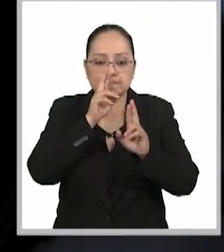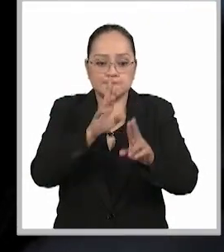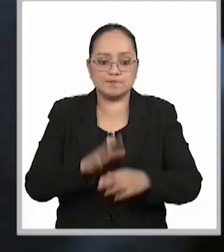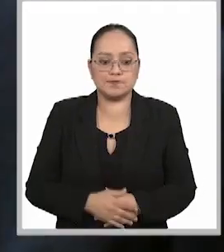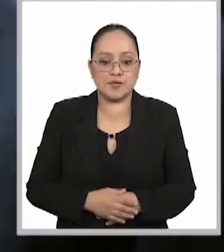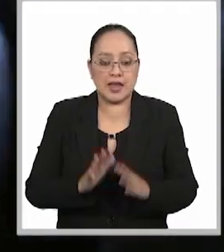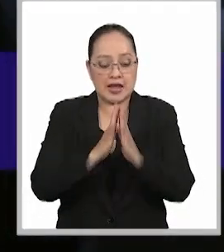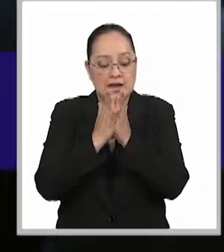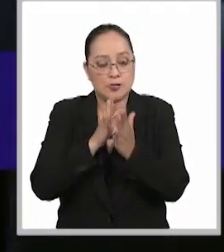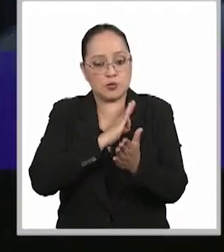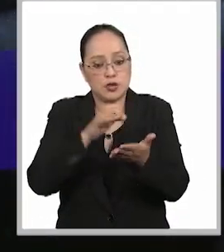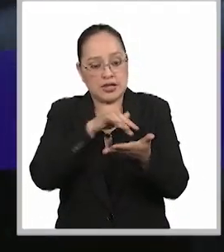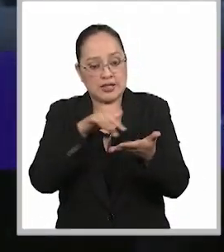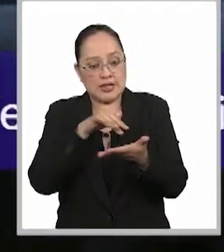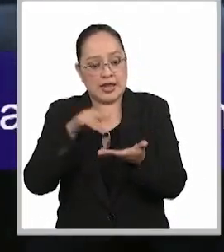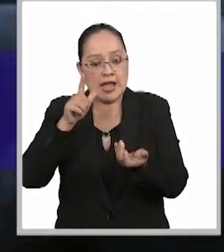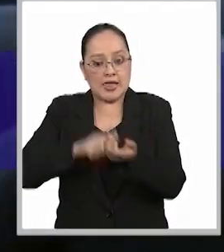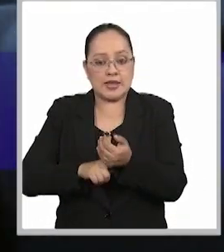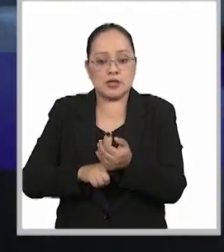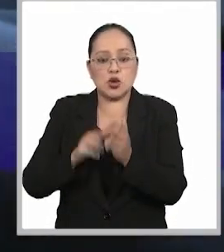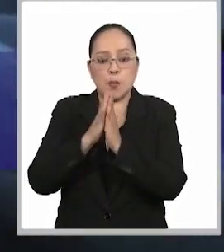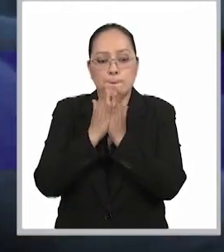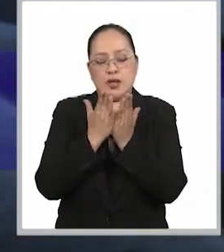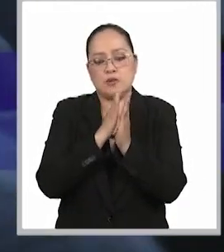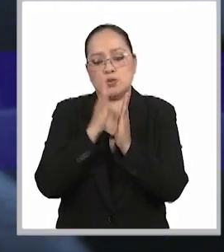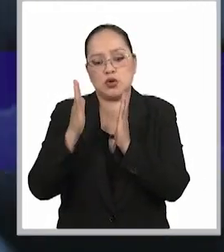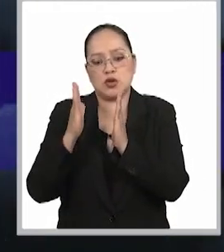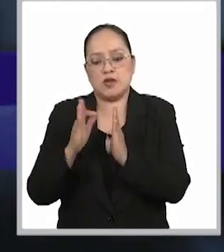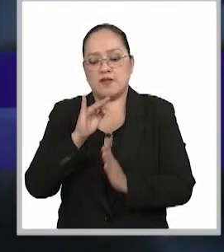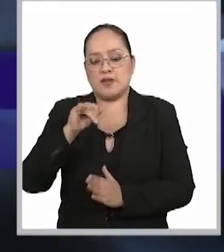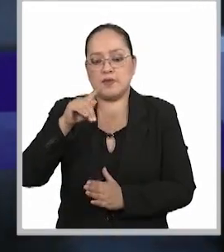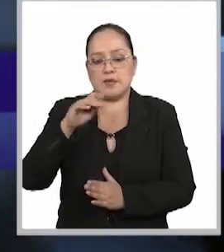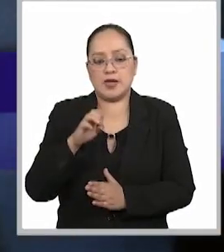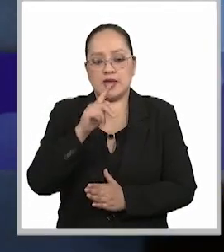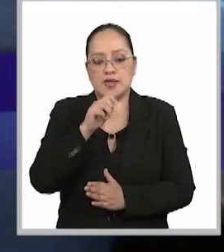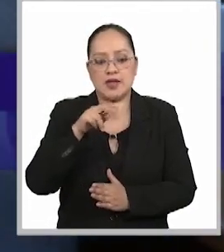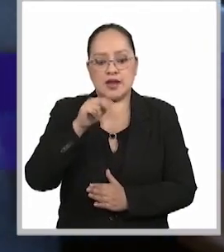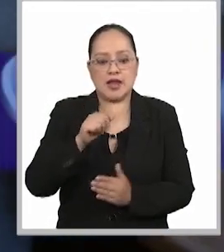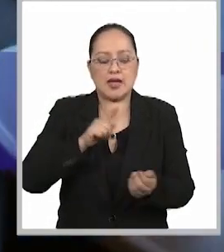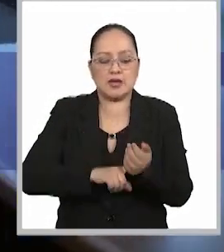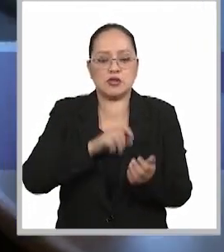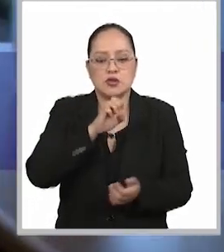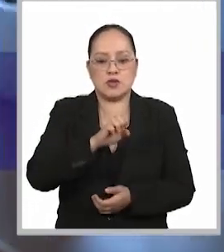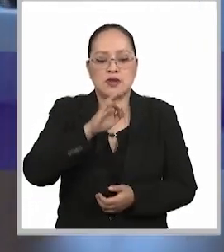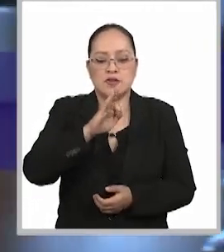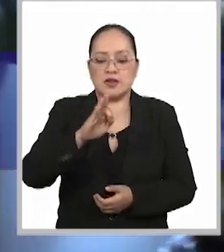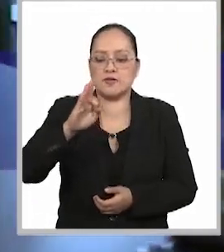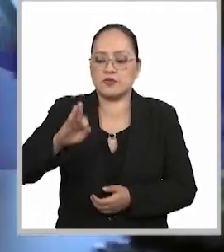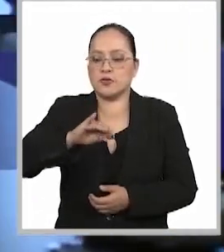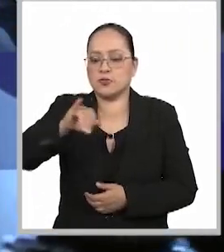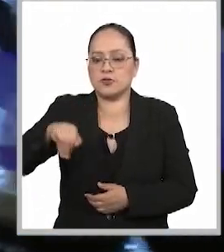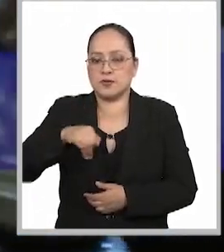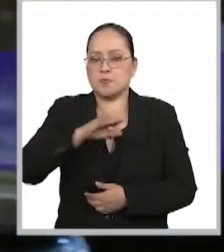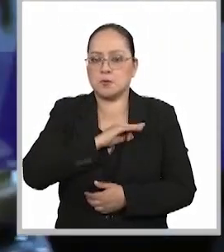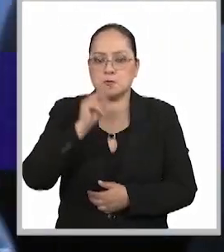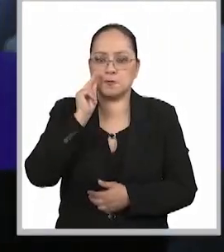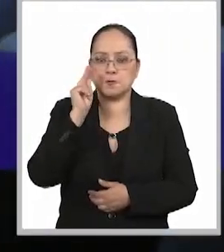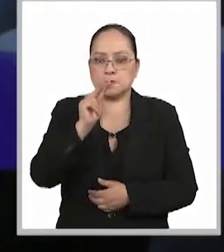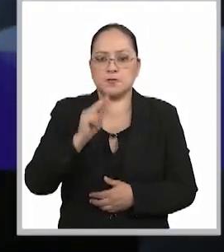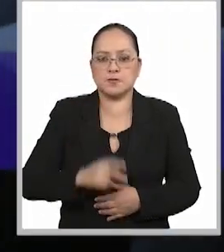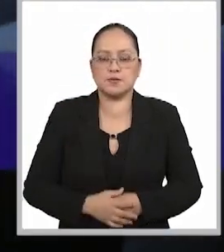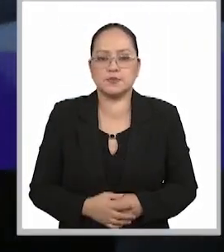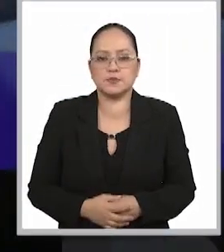materia. Consulta esta obra. Está disponible en la Biblioteca Felipe Tena Ramírez de la Escuela Federal de Formación